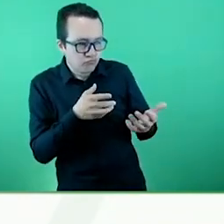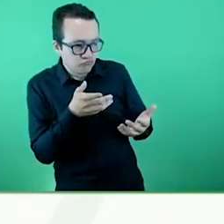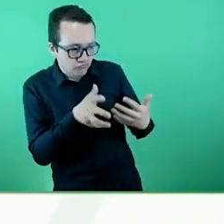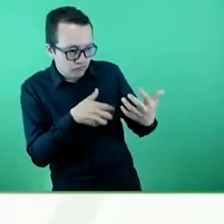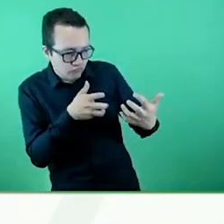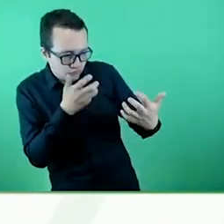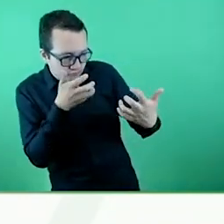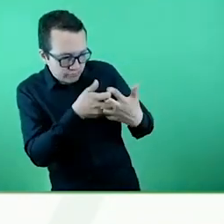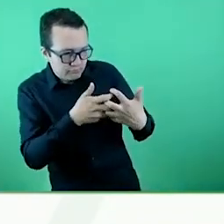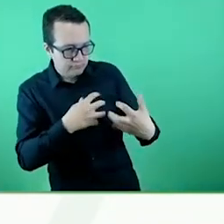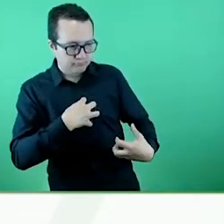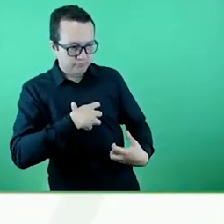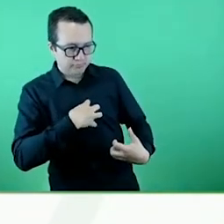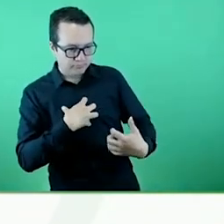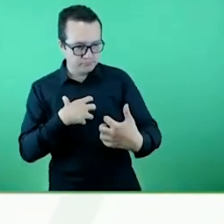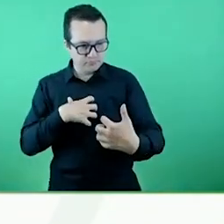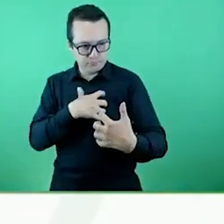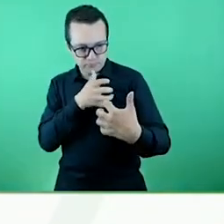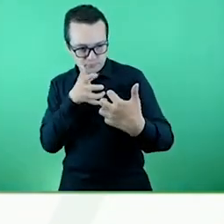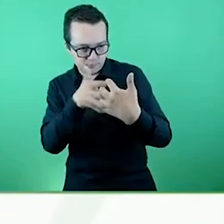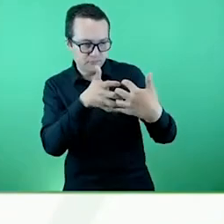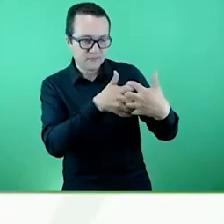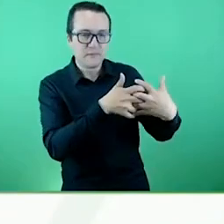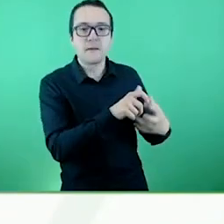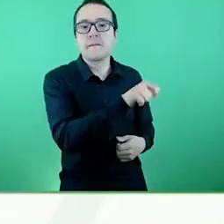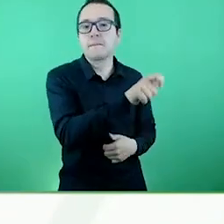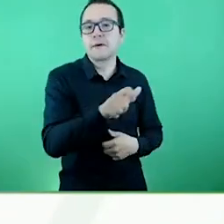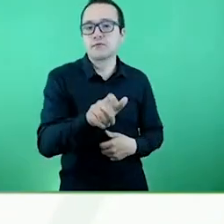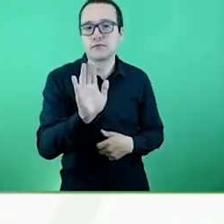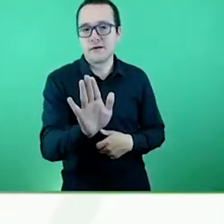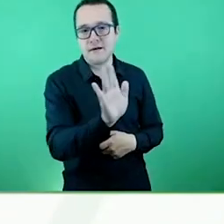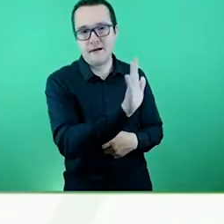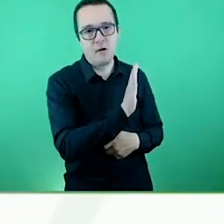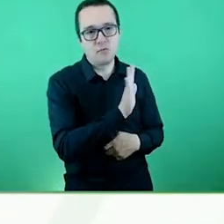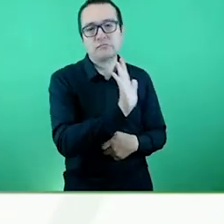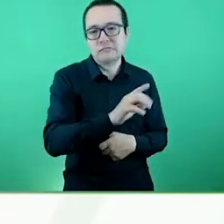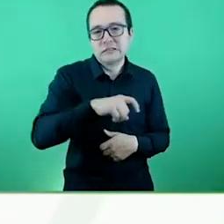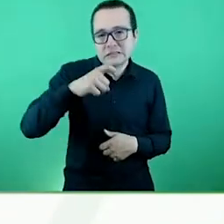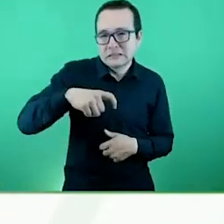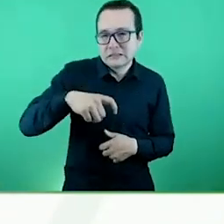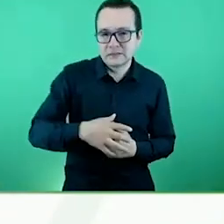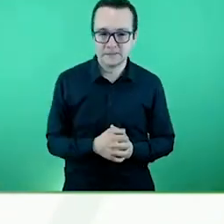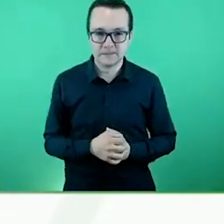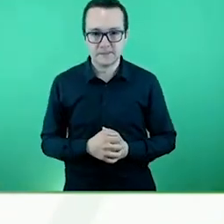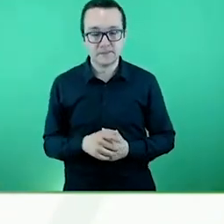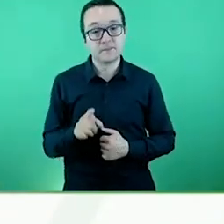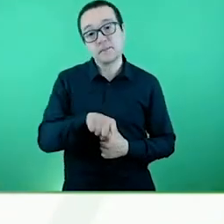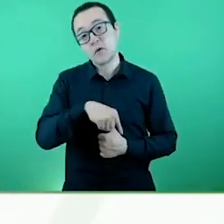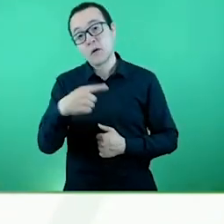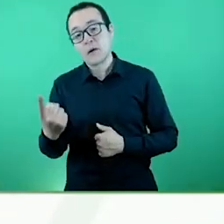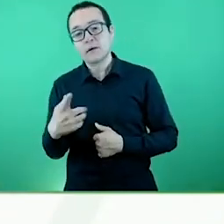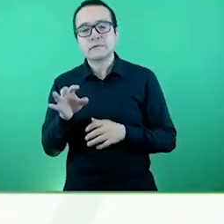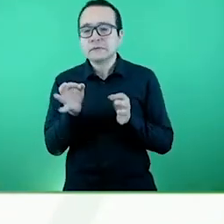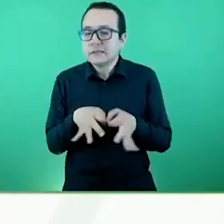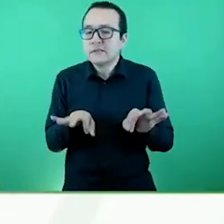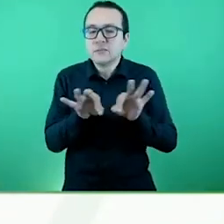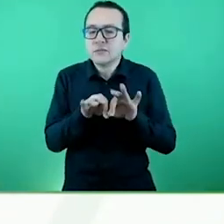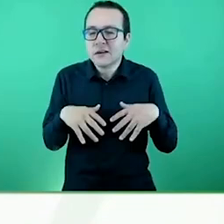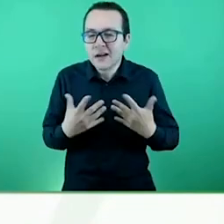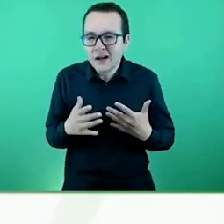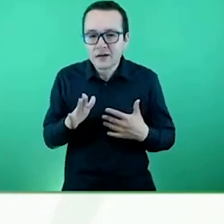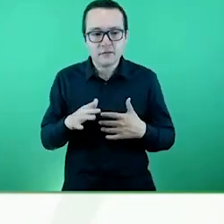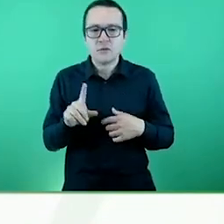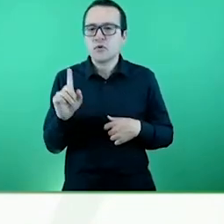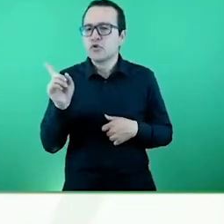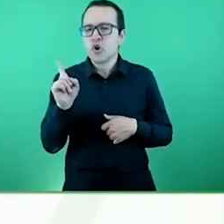y a sus necesidades. Otra cosa importante es dónde está ubicado el edificio, ¿no? El edificio está